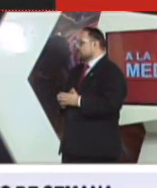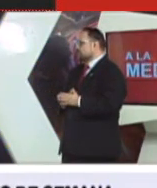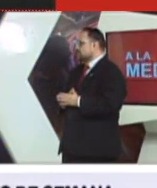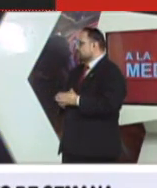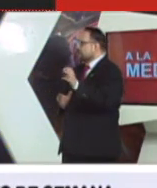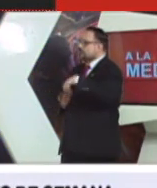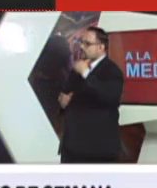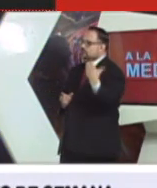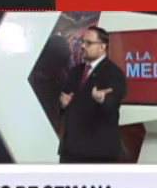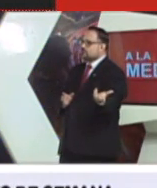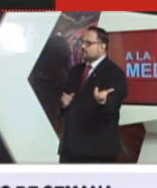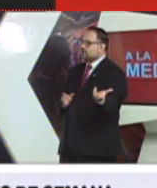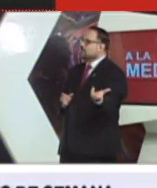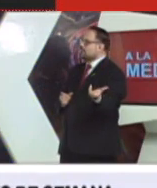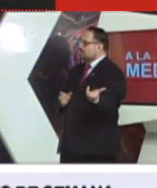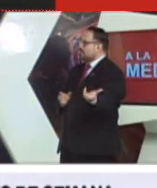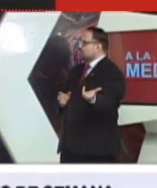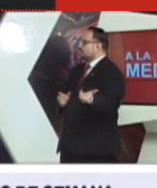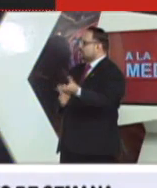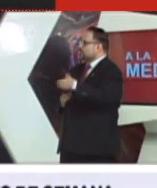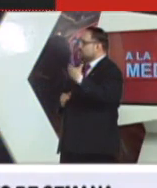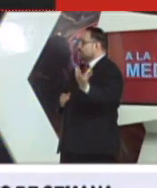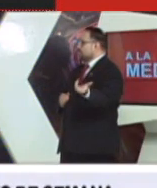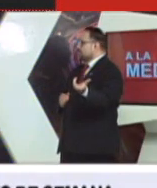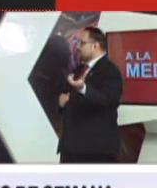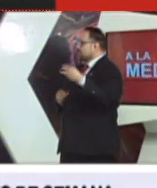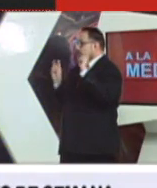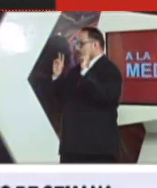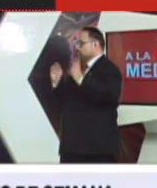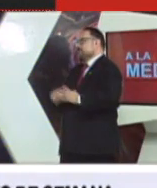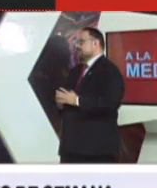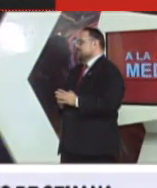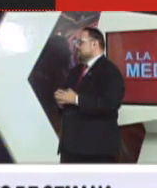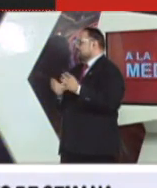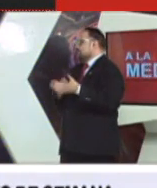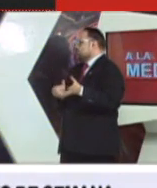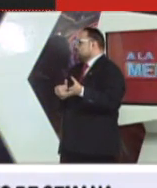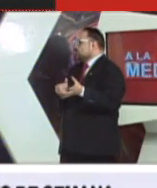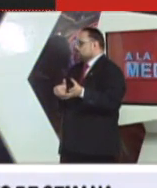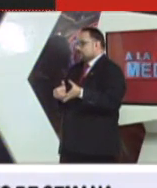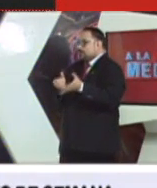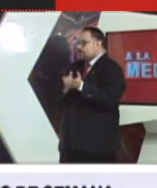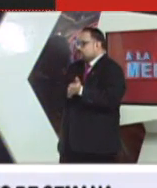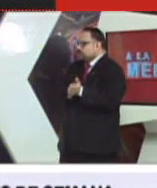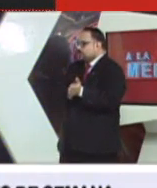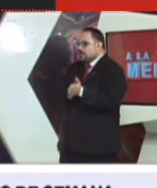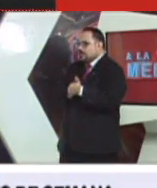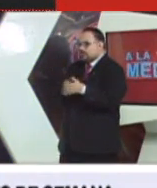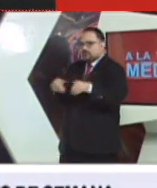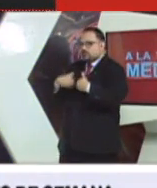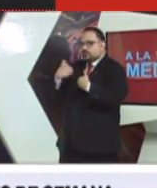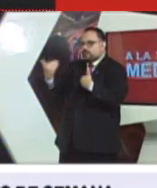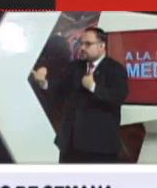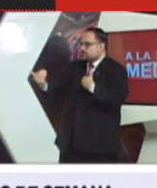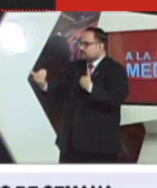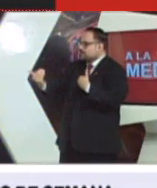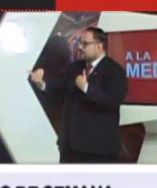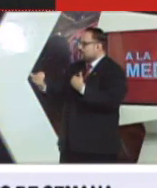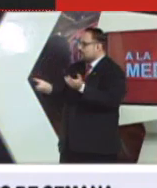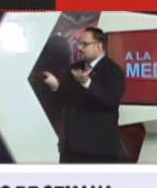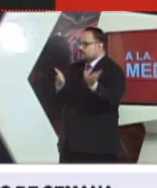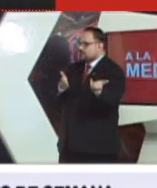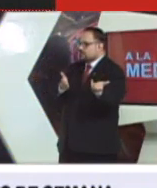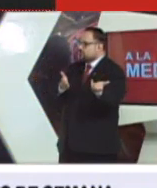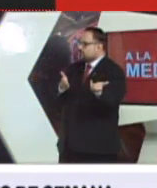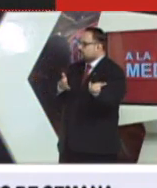lugar a dudas también en algunos causará la alegría, ¿no? De poder salir, entre comillas, salir sábado y domingo, porque sabemos que al final de cuentas podrá